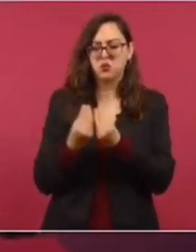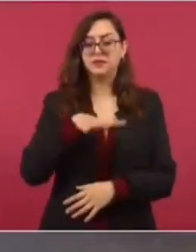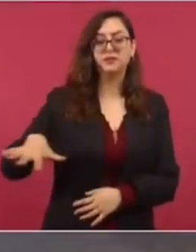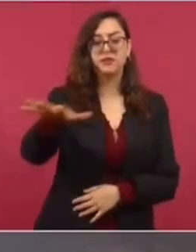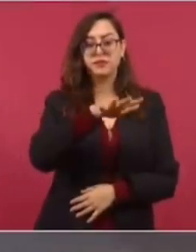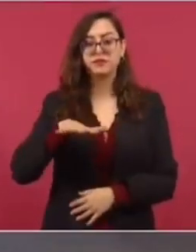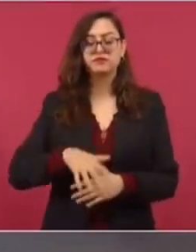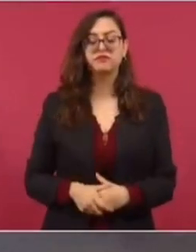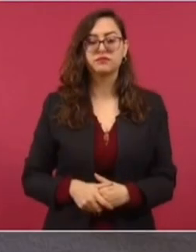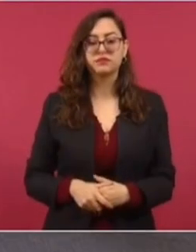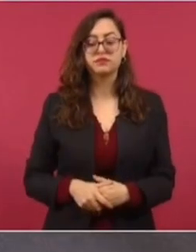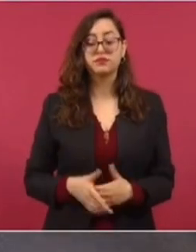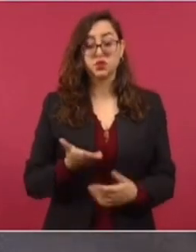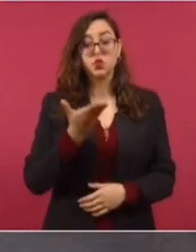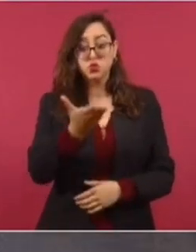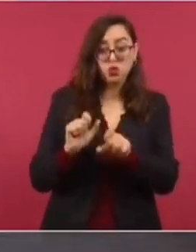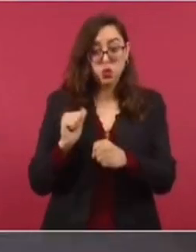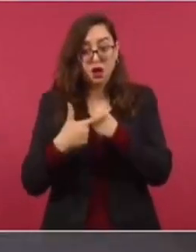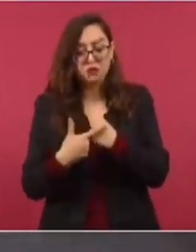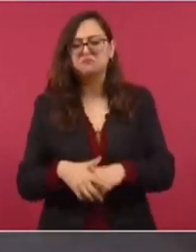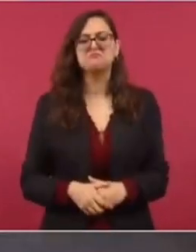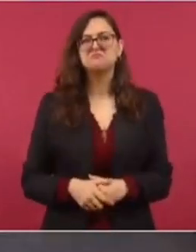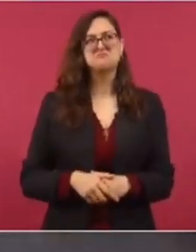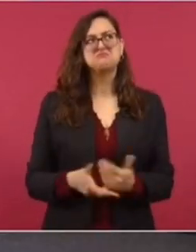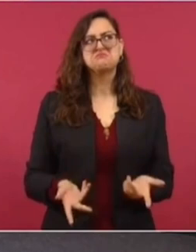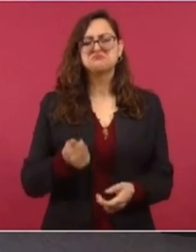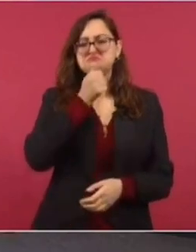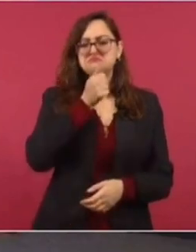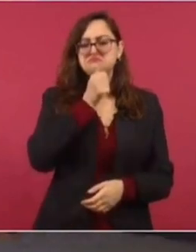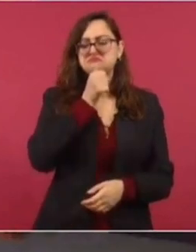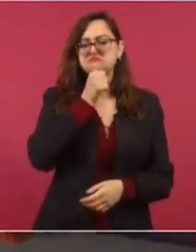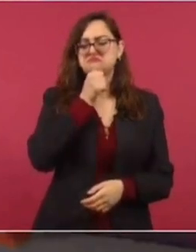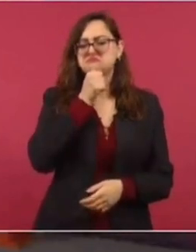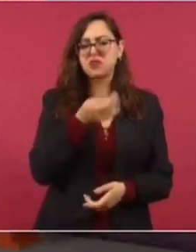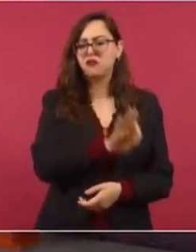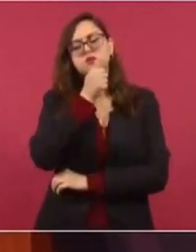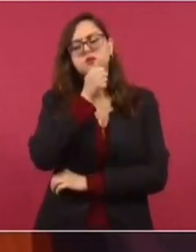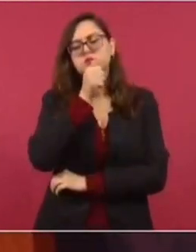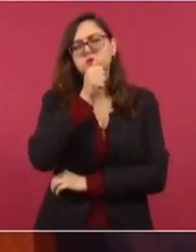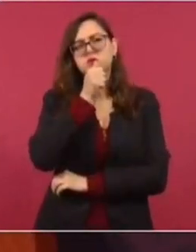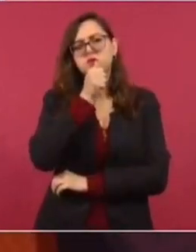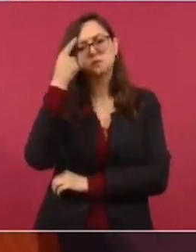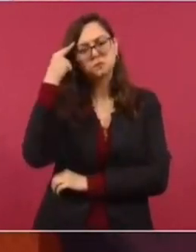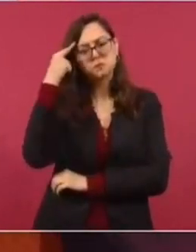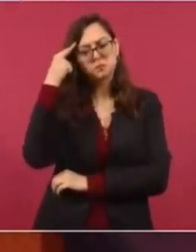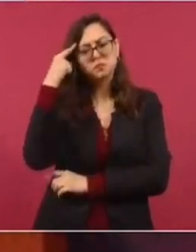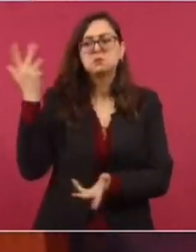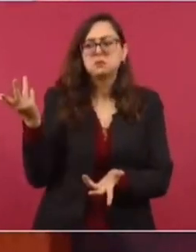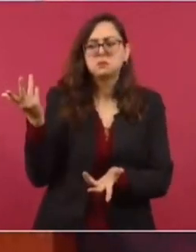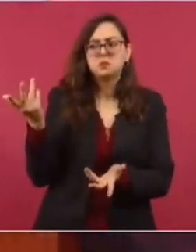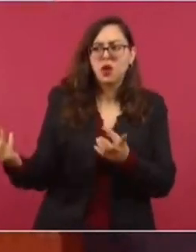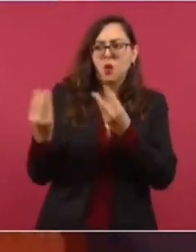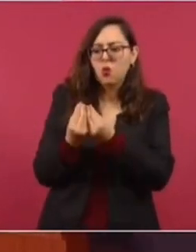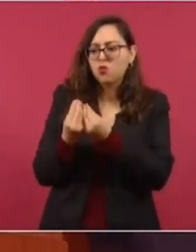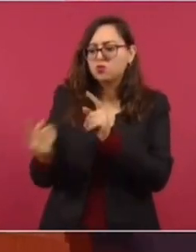En conjunto. ¿Se va a reunir con ella próximamente? Ahora no. No tenemos ninguna necesidad, no hay